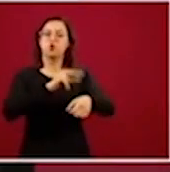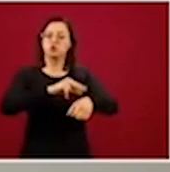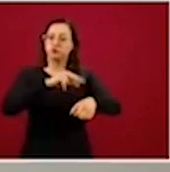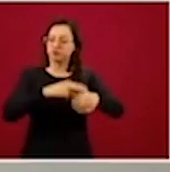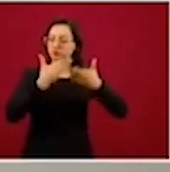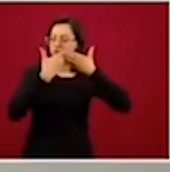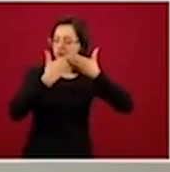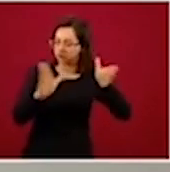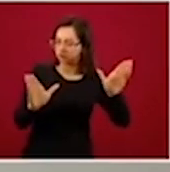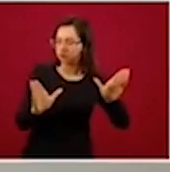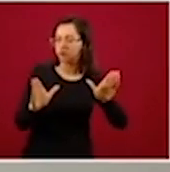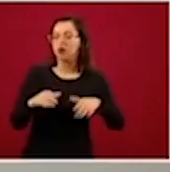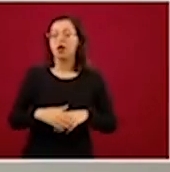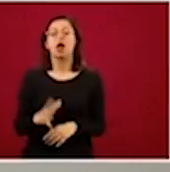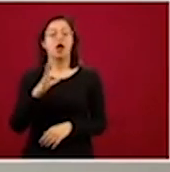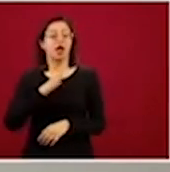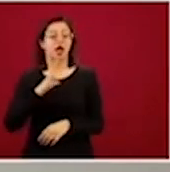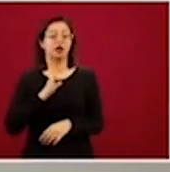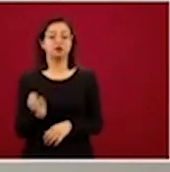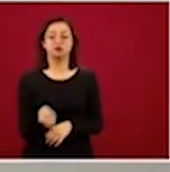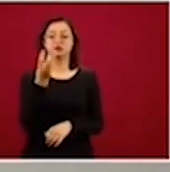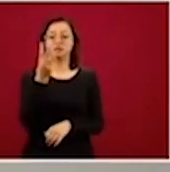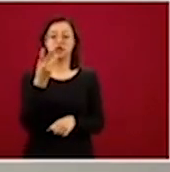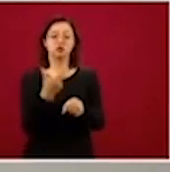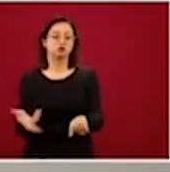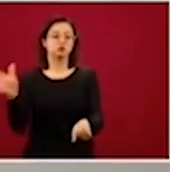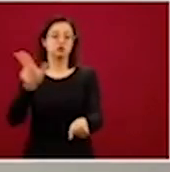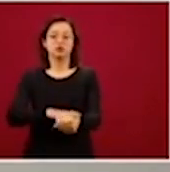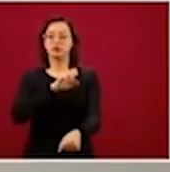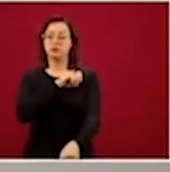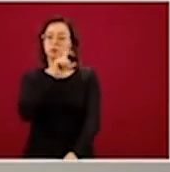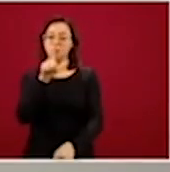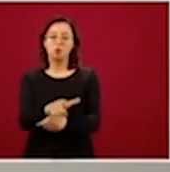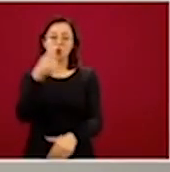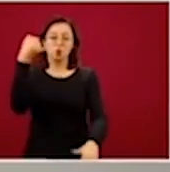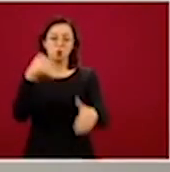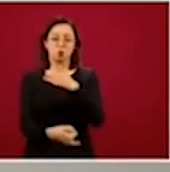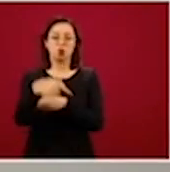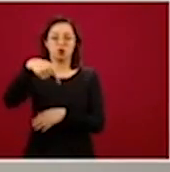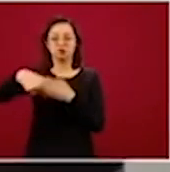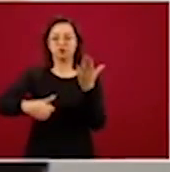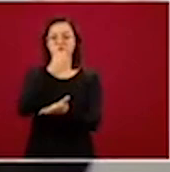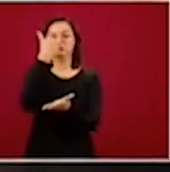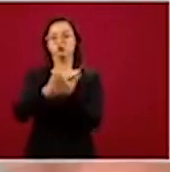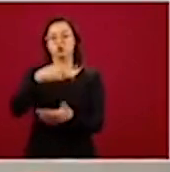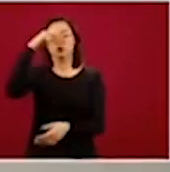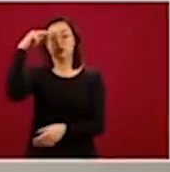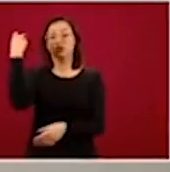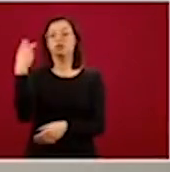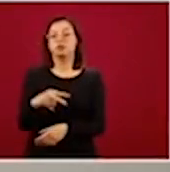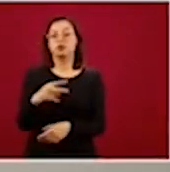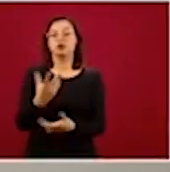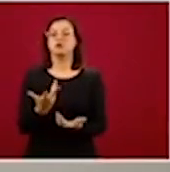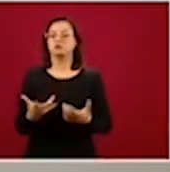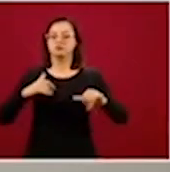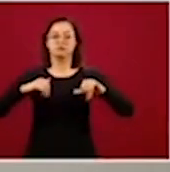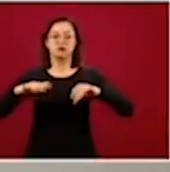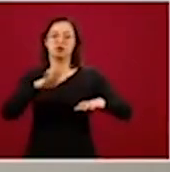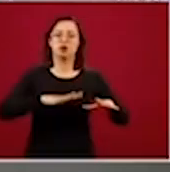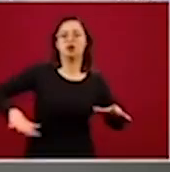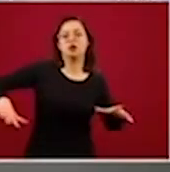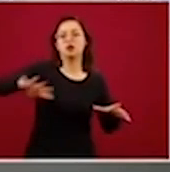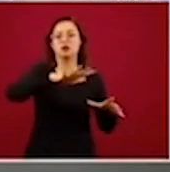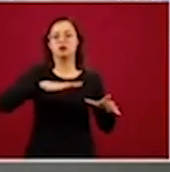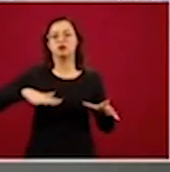específicamente hay tres hospitales de alta especialidad que están en la Ciudad de México y es la zona geográfica de cobertura